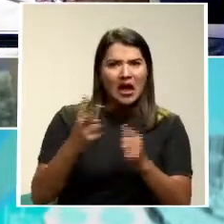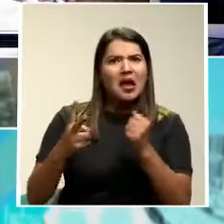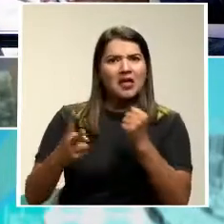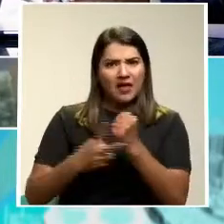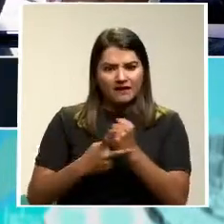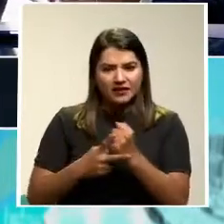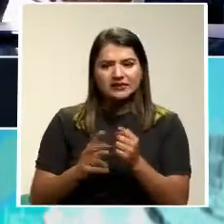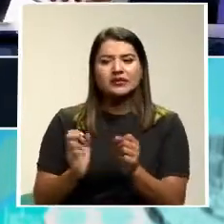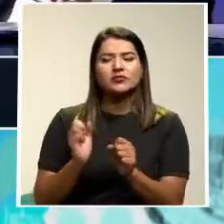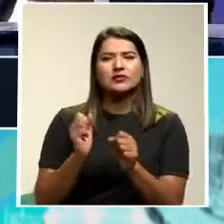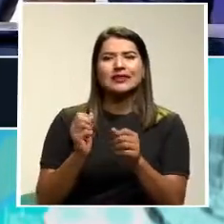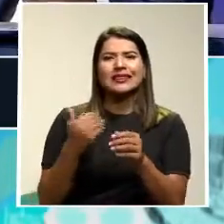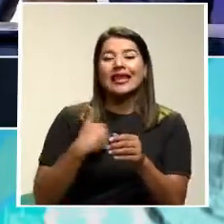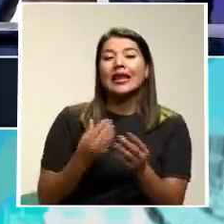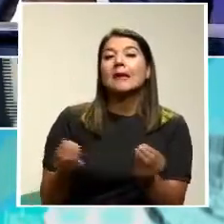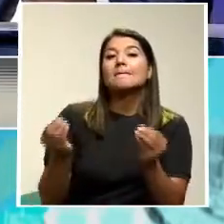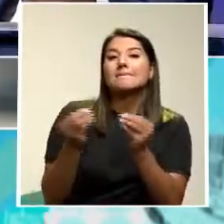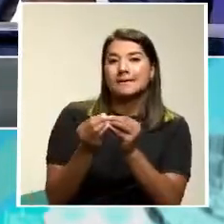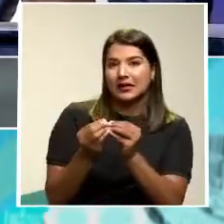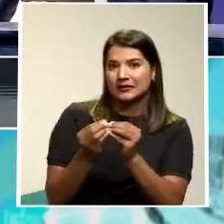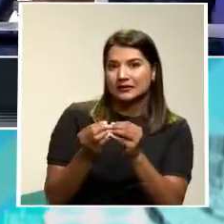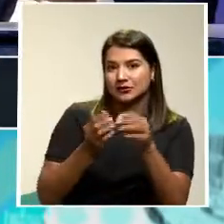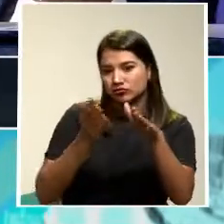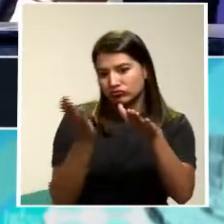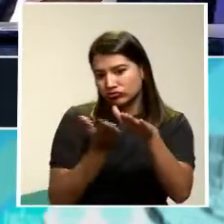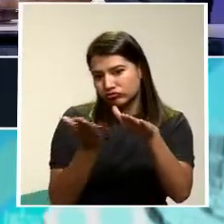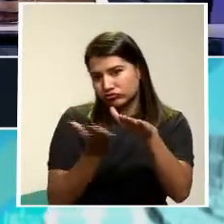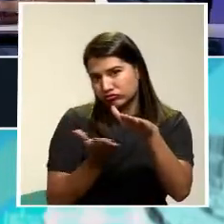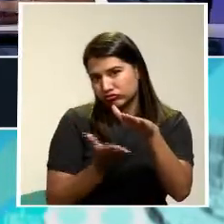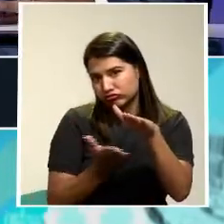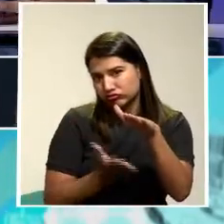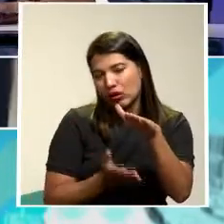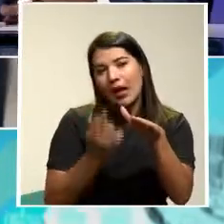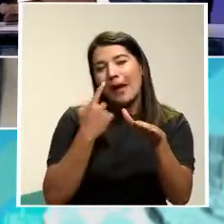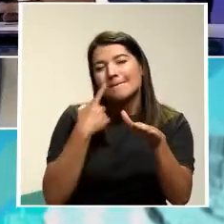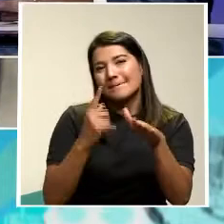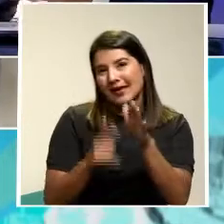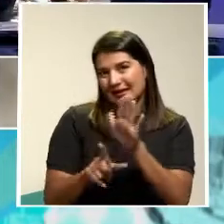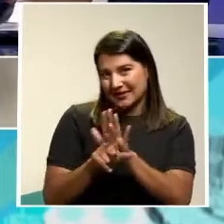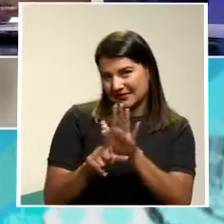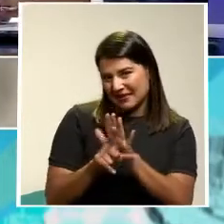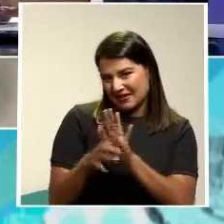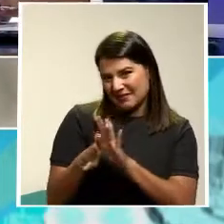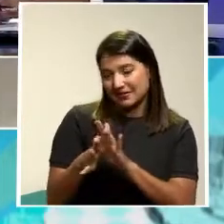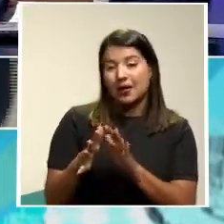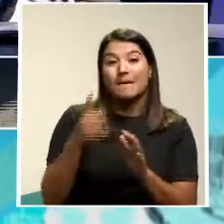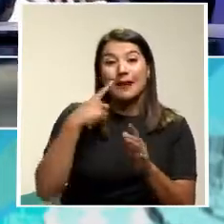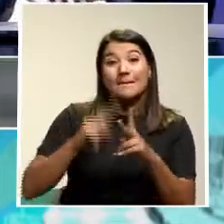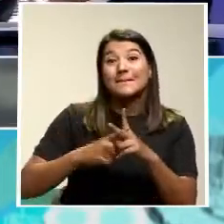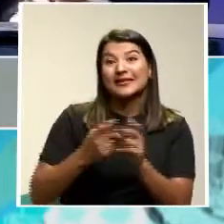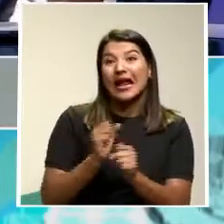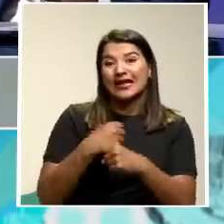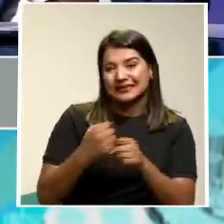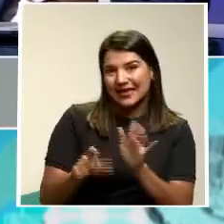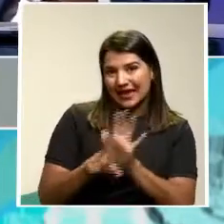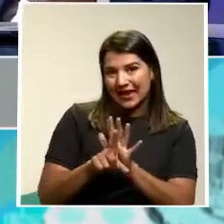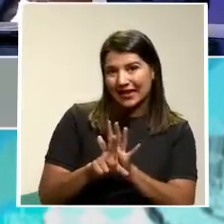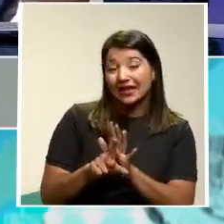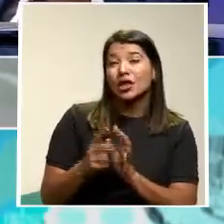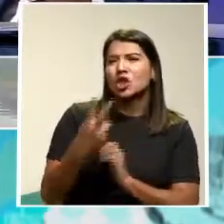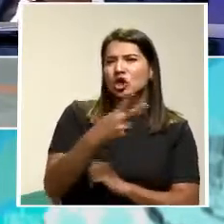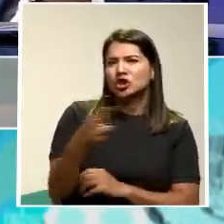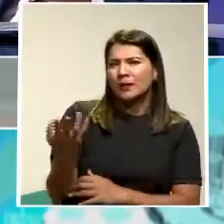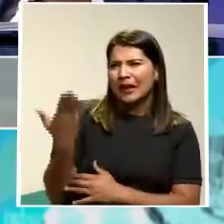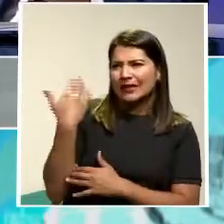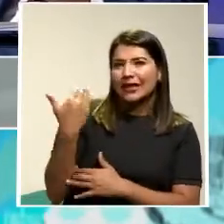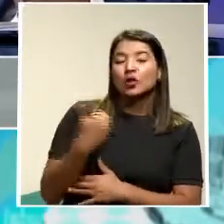la jurisprudencia Se presentaron Como sindicato Y hace dos semanas Que nos reunimos Con ellos Y agarramos varios acuerdos